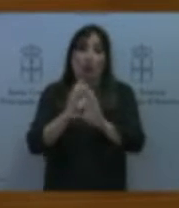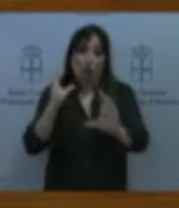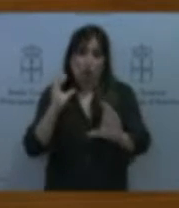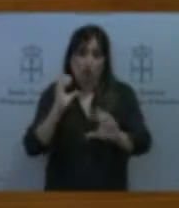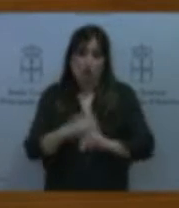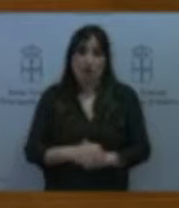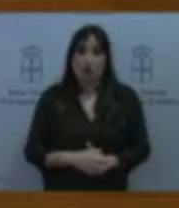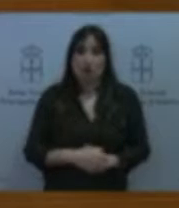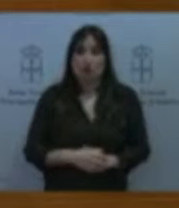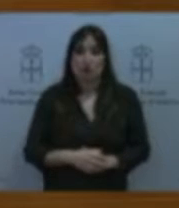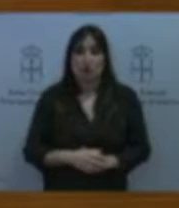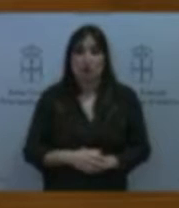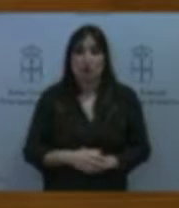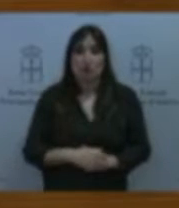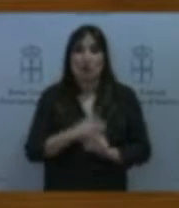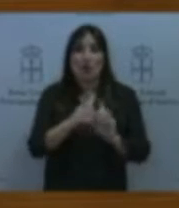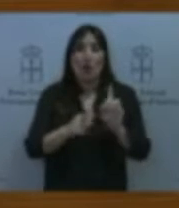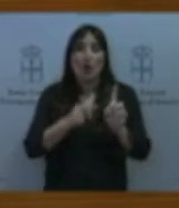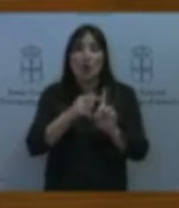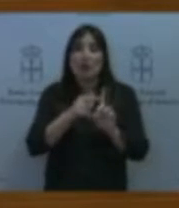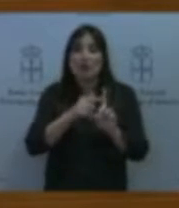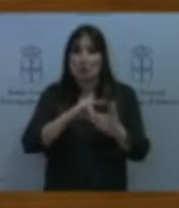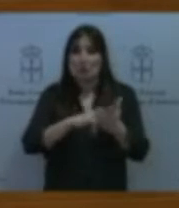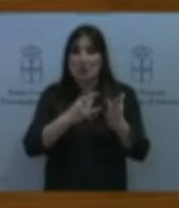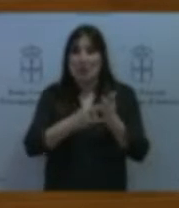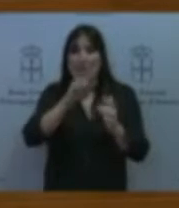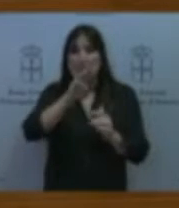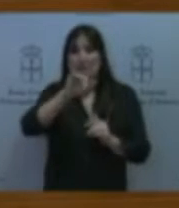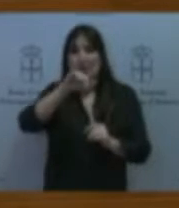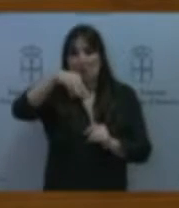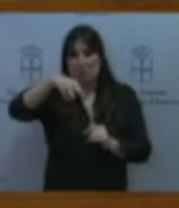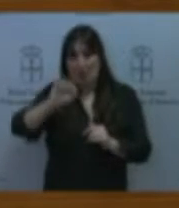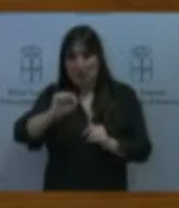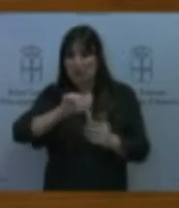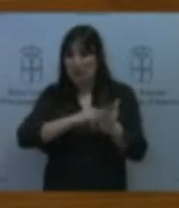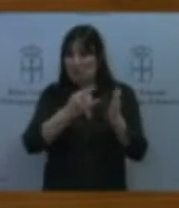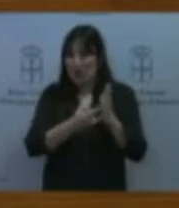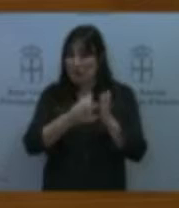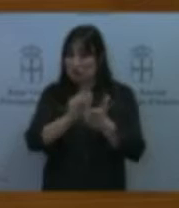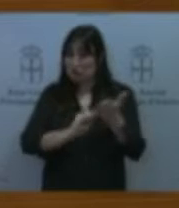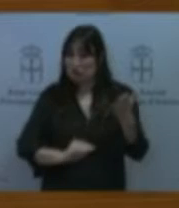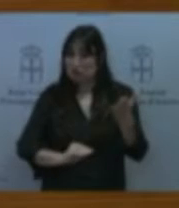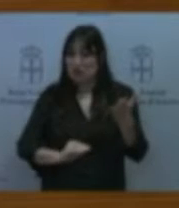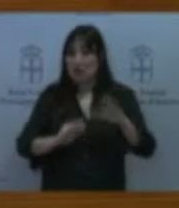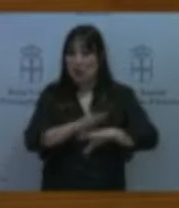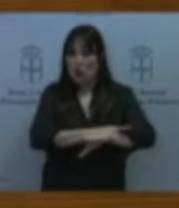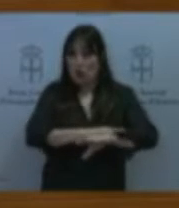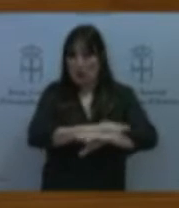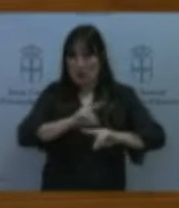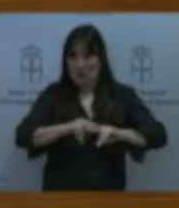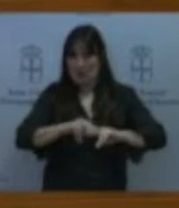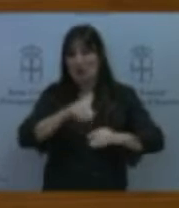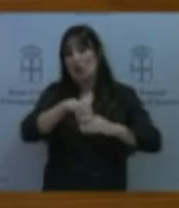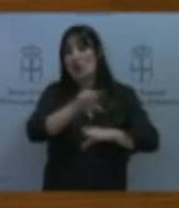del plan director, del PIMA, del plan elaborado por la Administración del Principado, por la Consejería de Infraestructuras,